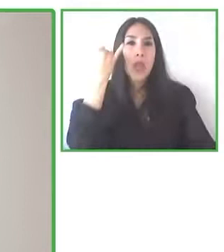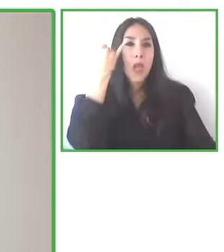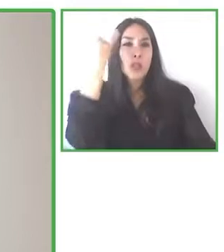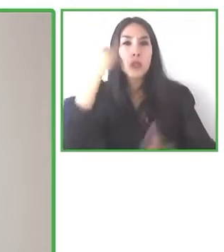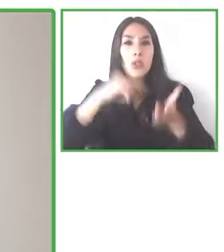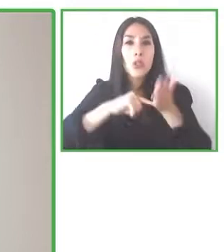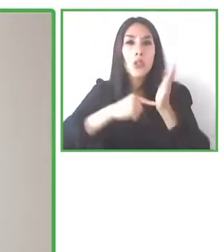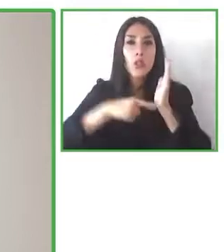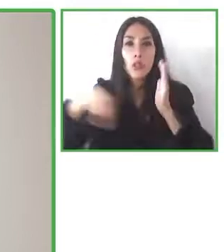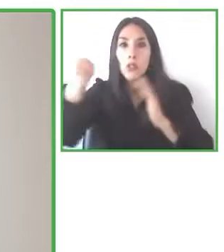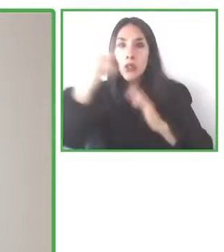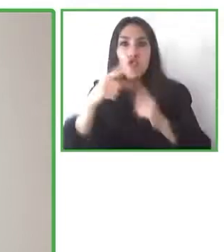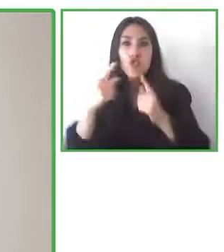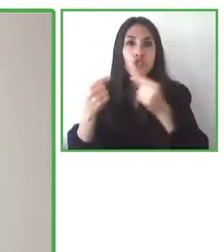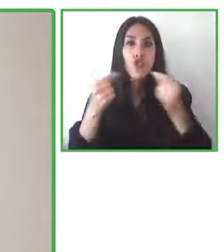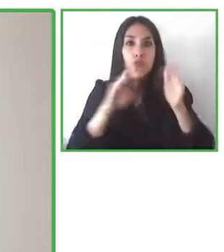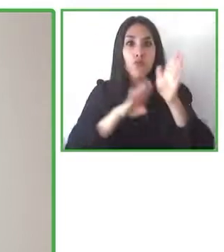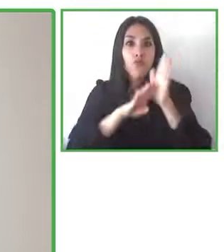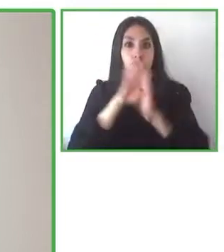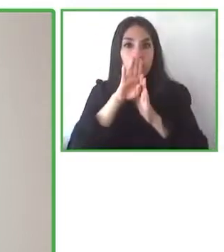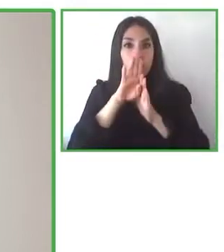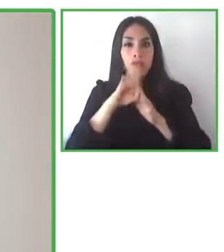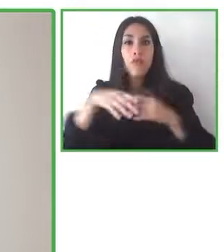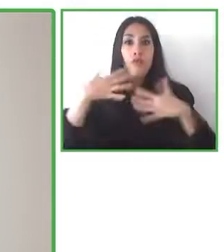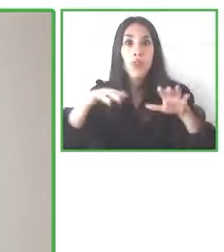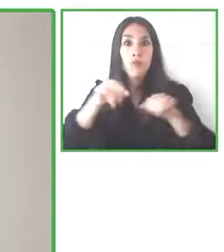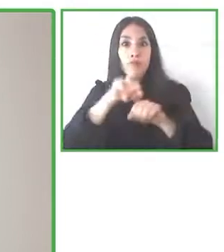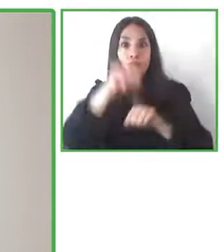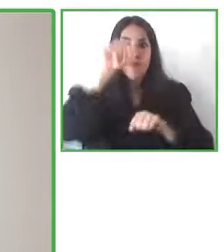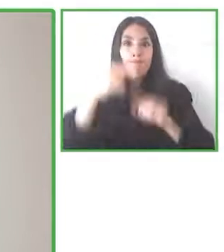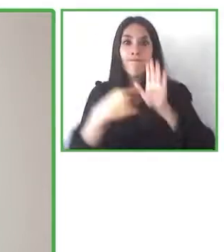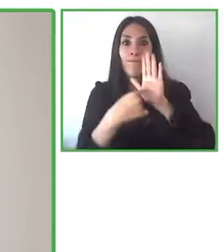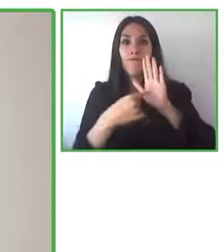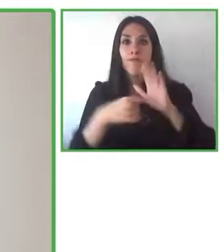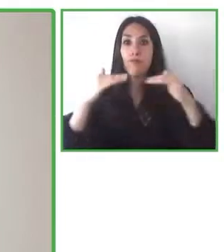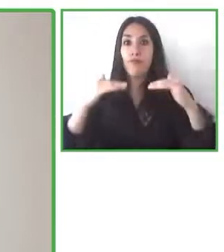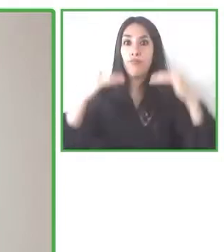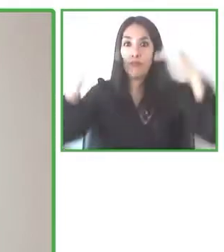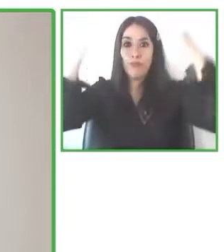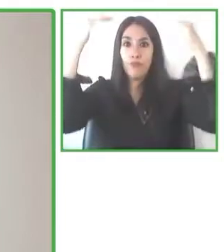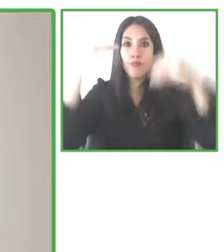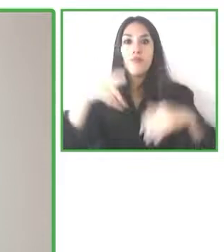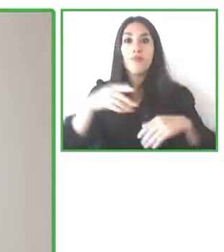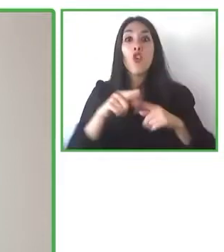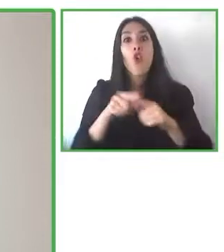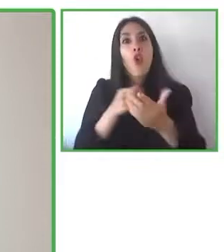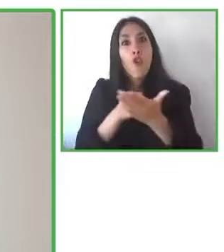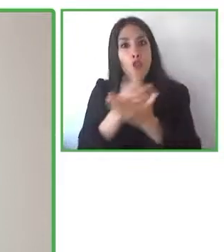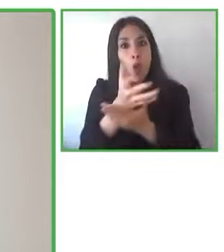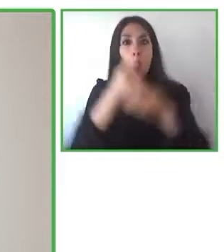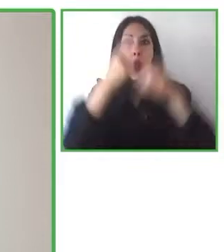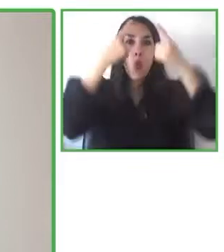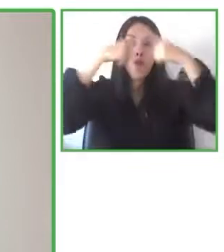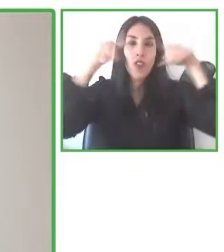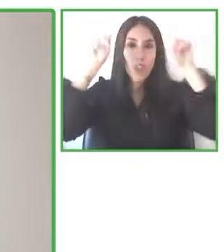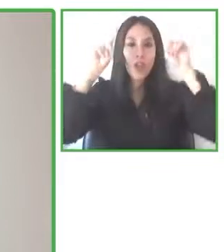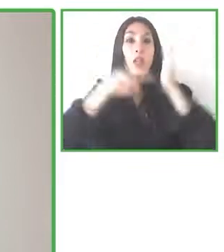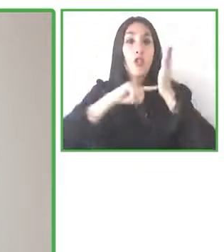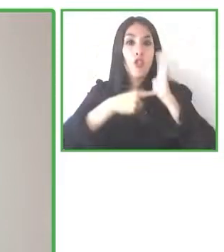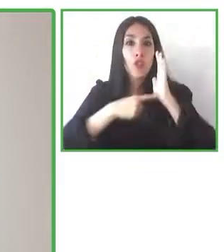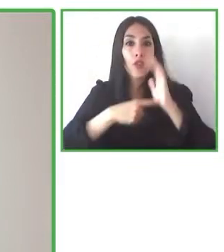superior en Tecnologías de la Información por la Universidad Técnica de Múnich y también es